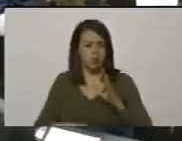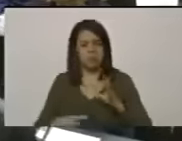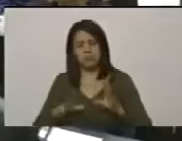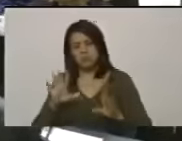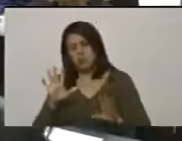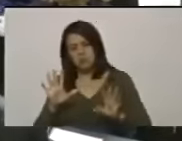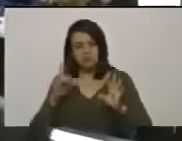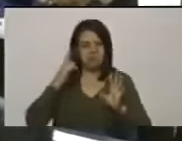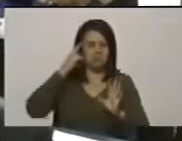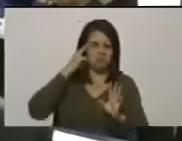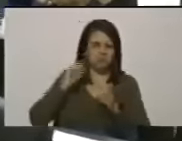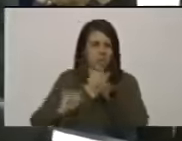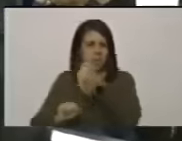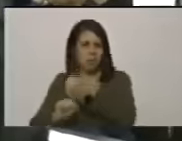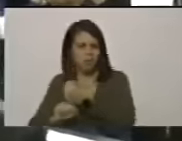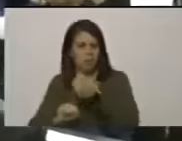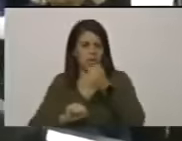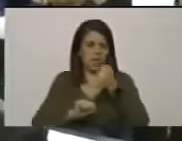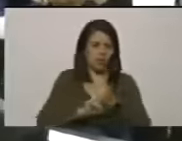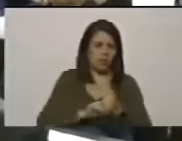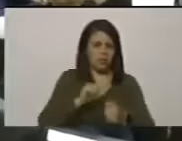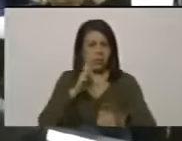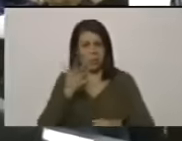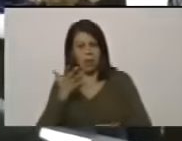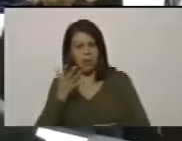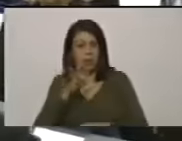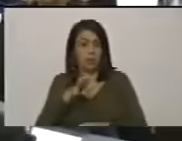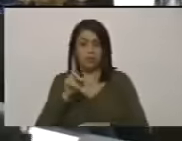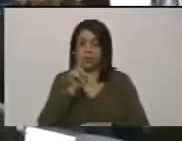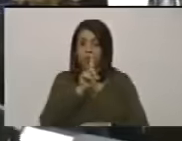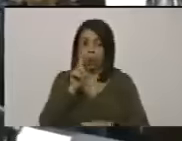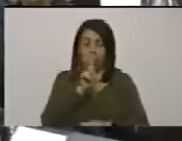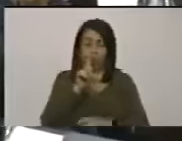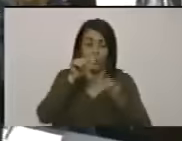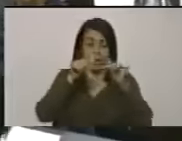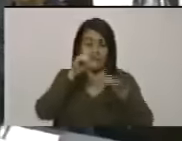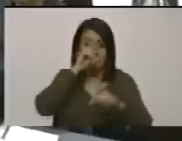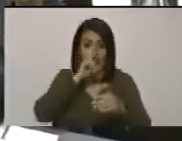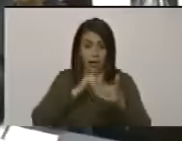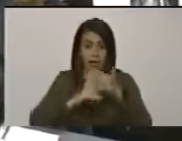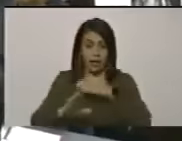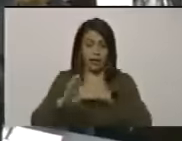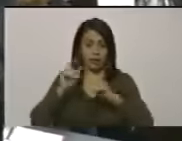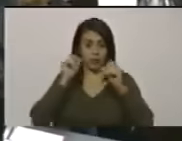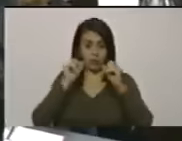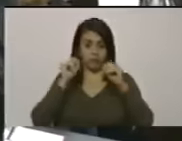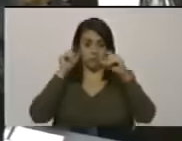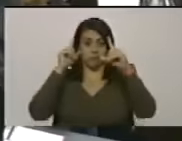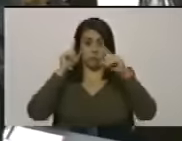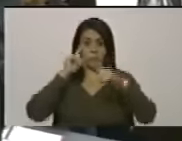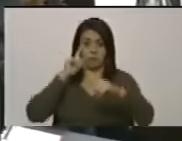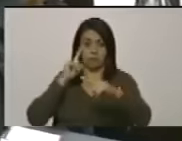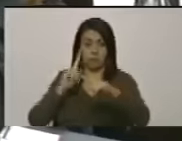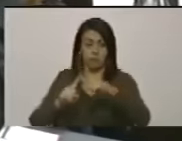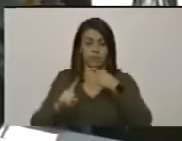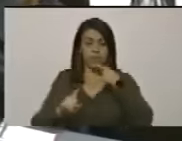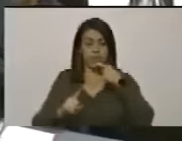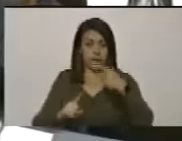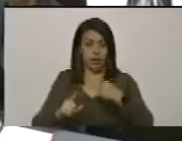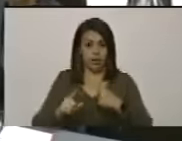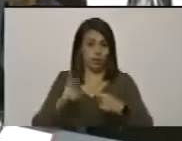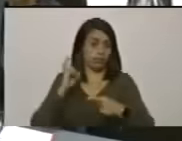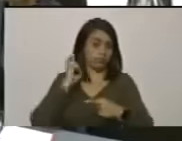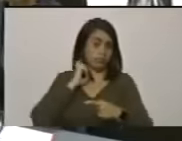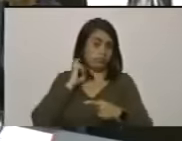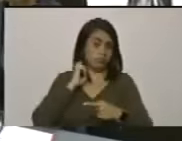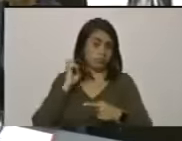tintas ni de decir las cosas a medias. Lo que se descubrió lo que dijo el fiscal general